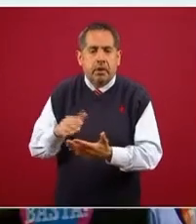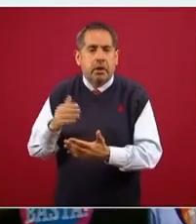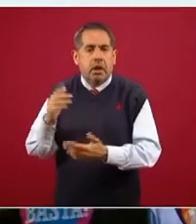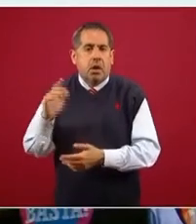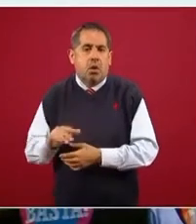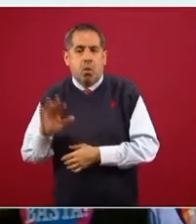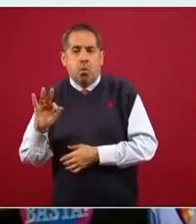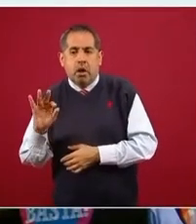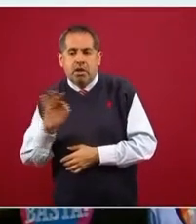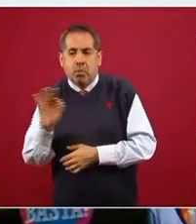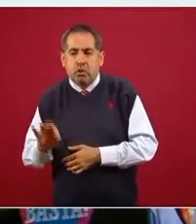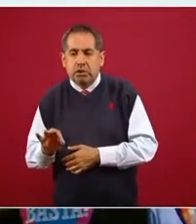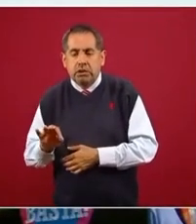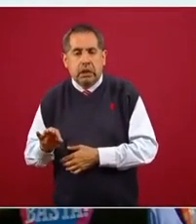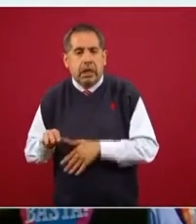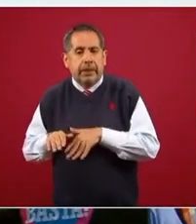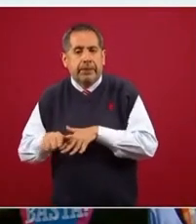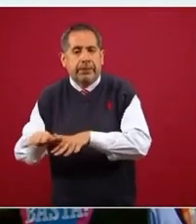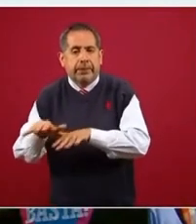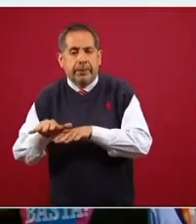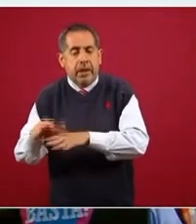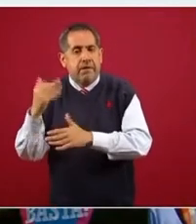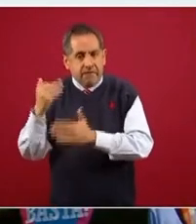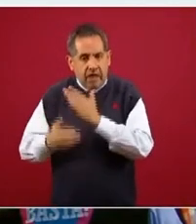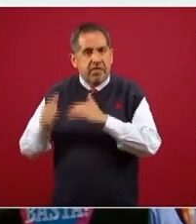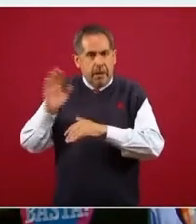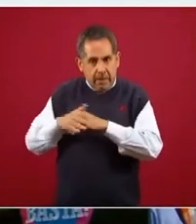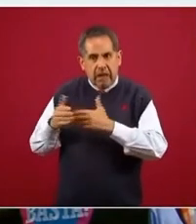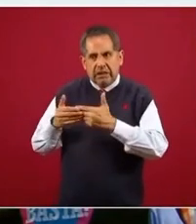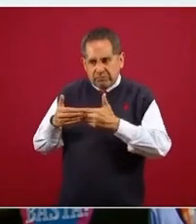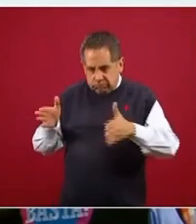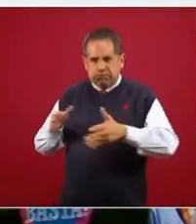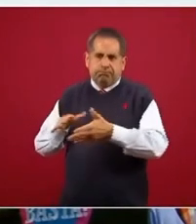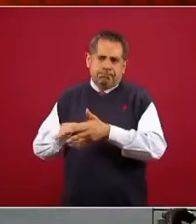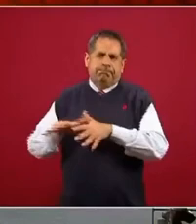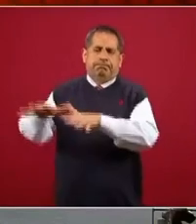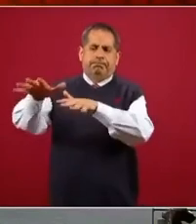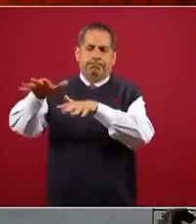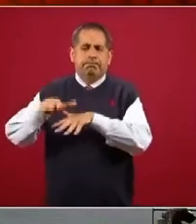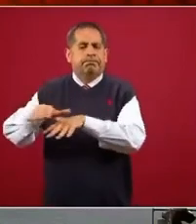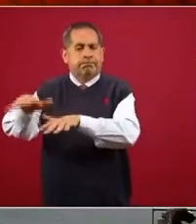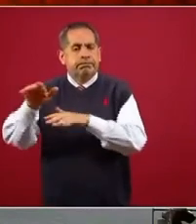el tercio de agua que deben, la que sigue.